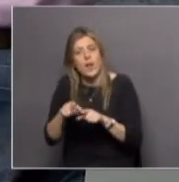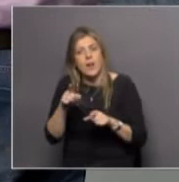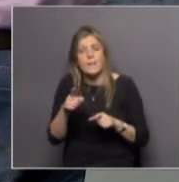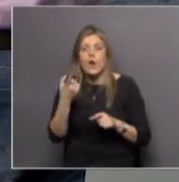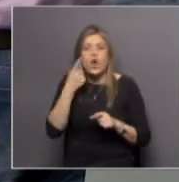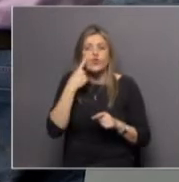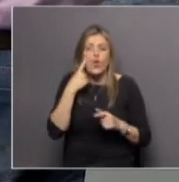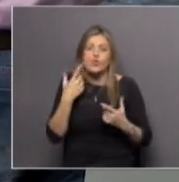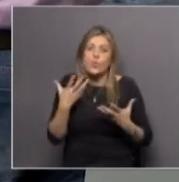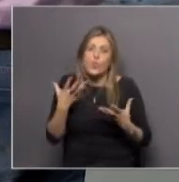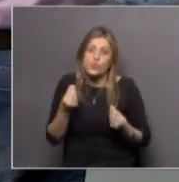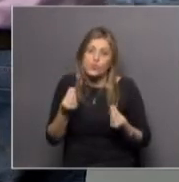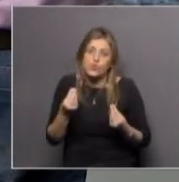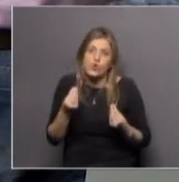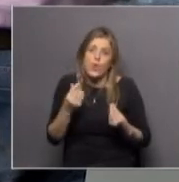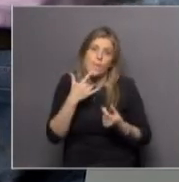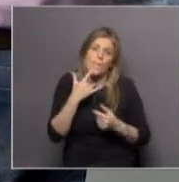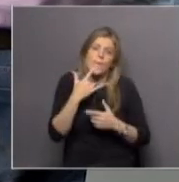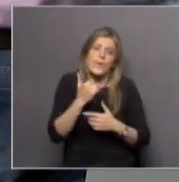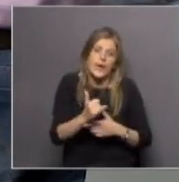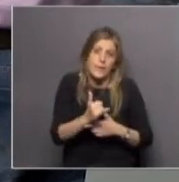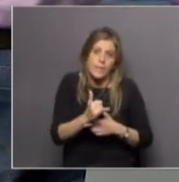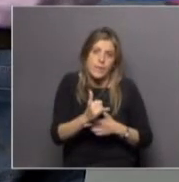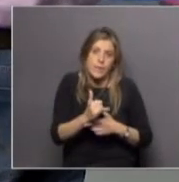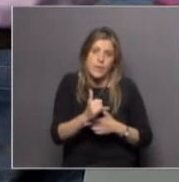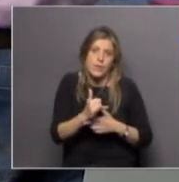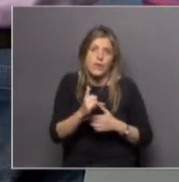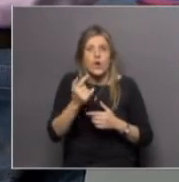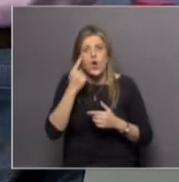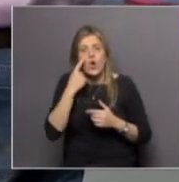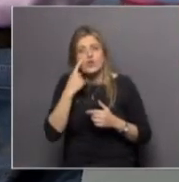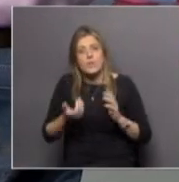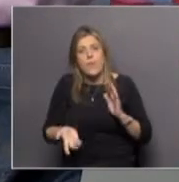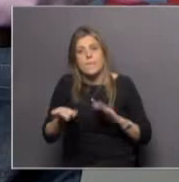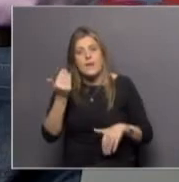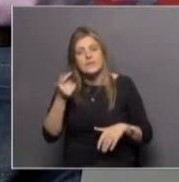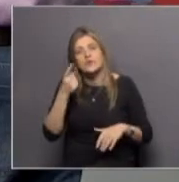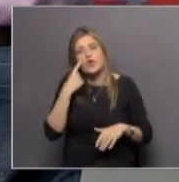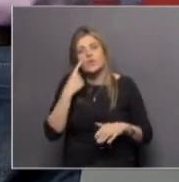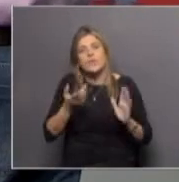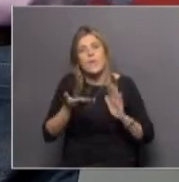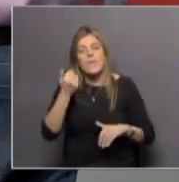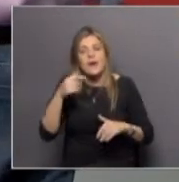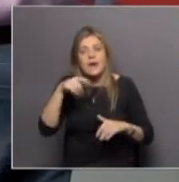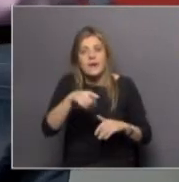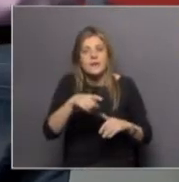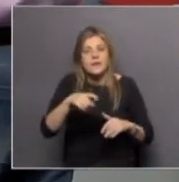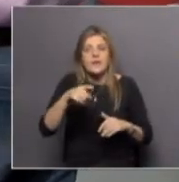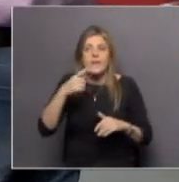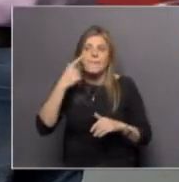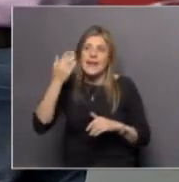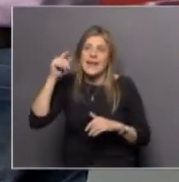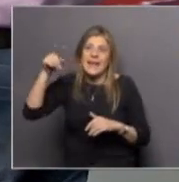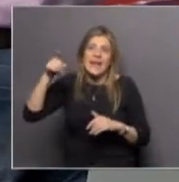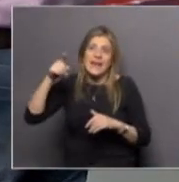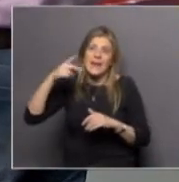mucho. Para que tengan un ejemplo, conocemos más de la superficie de Marte